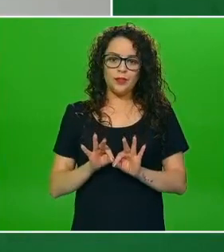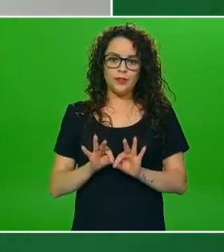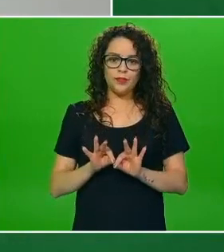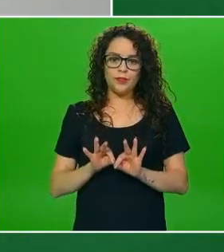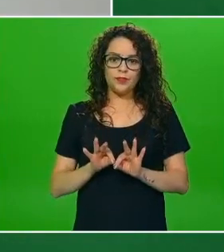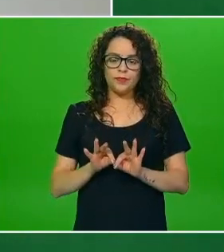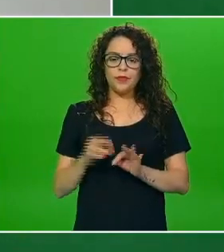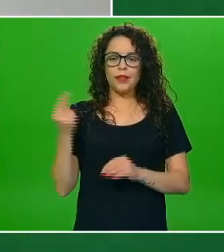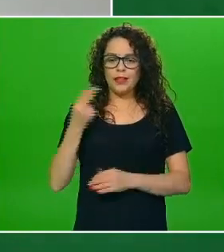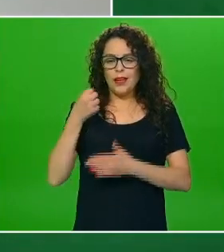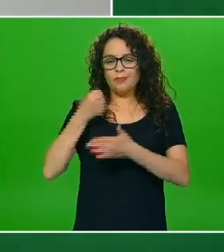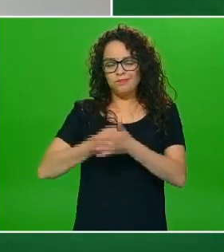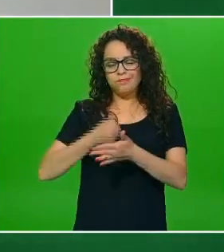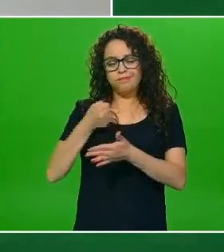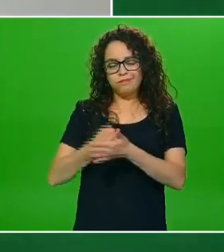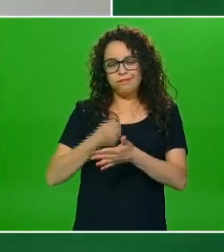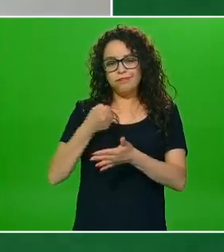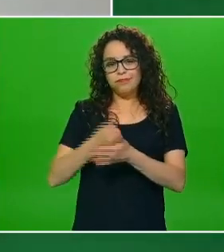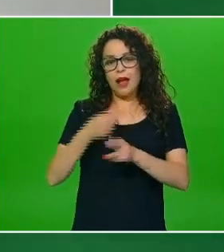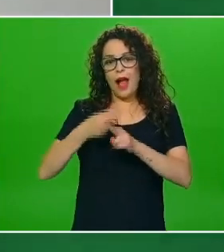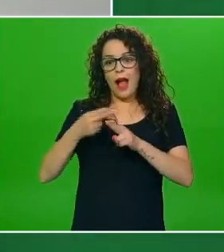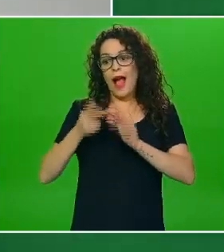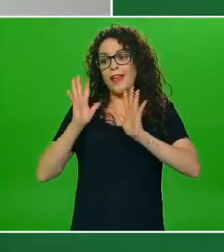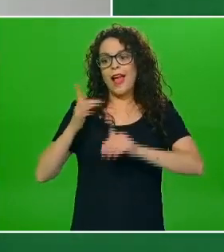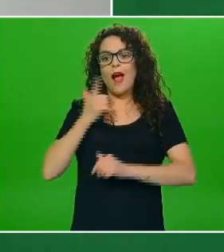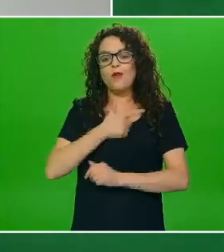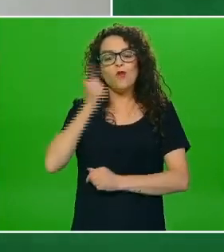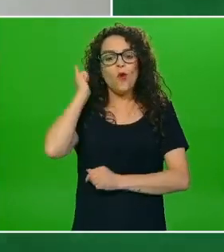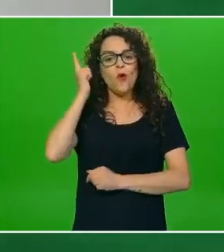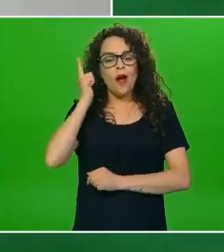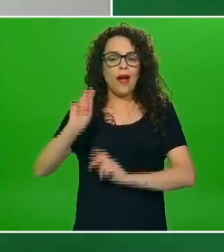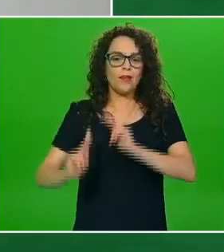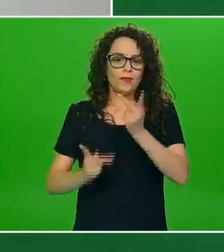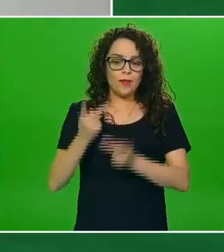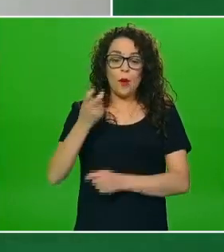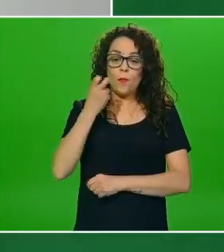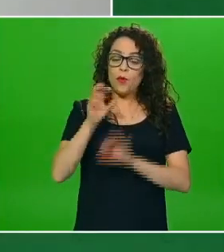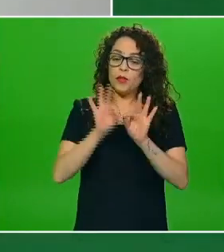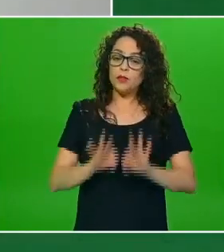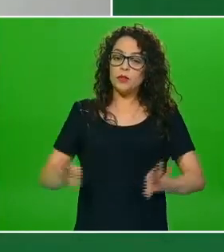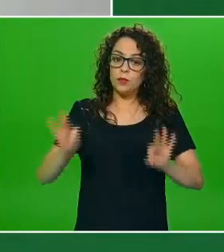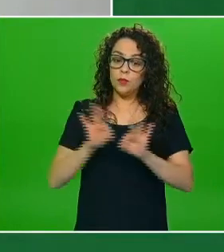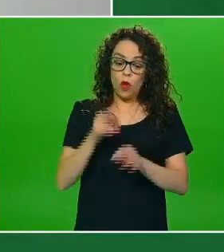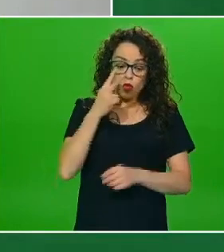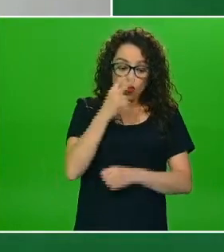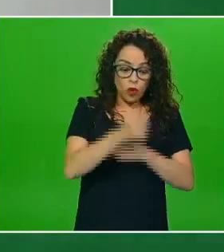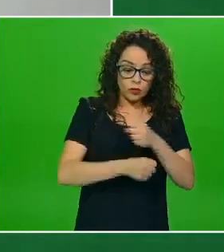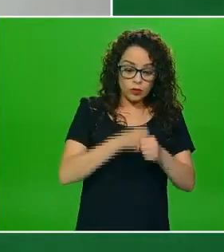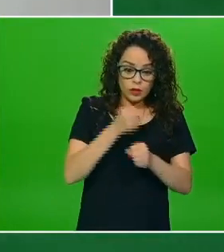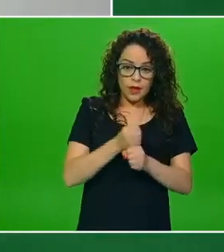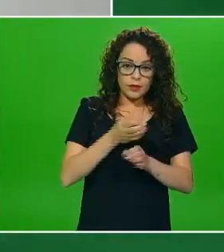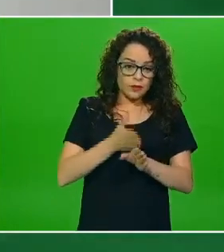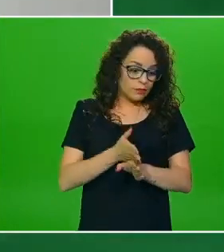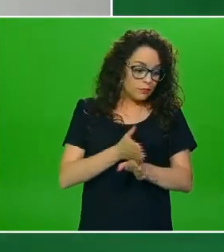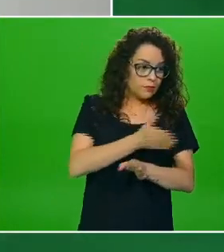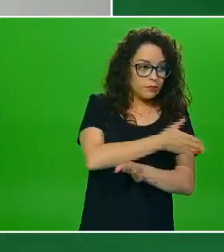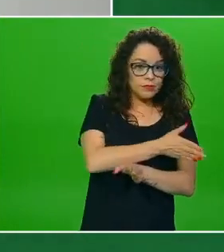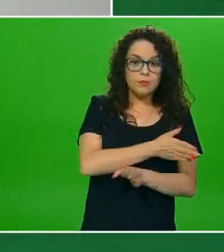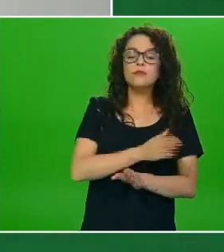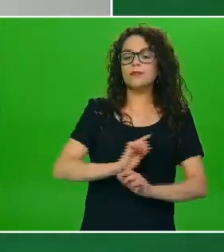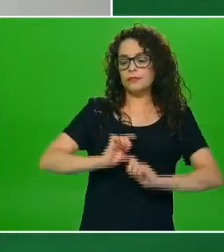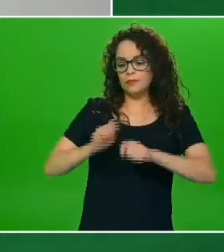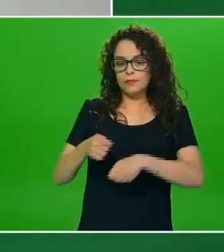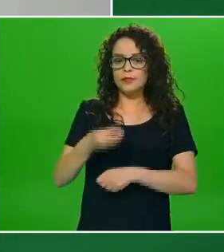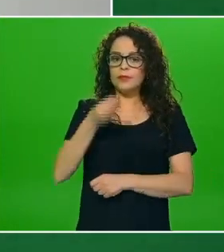esos intentos y por eso se habla de que los dos primeros años de vida y también cuando la mamá está embarazada